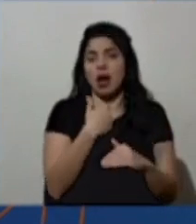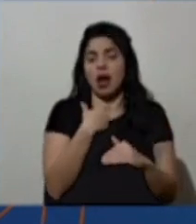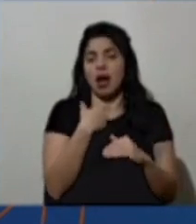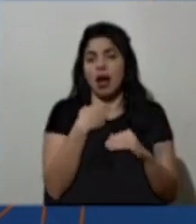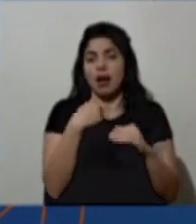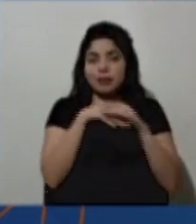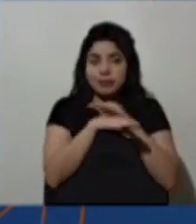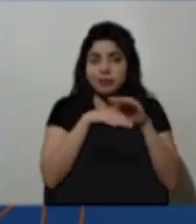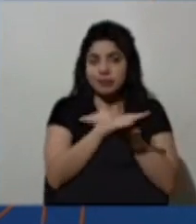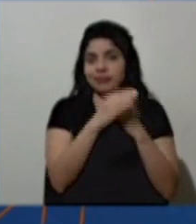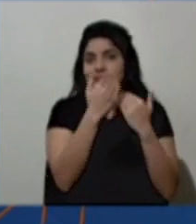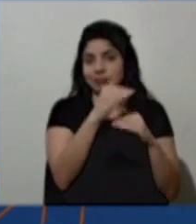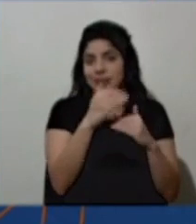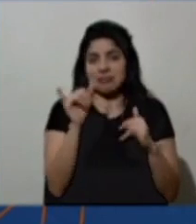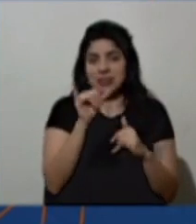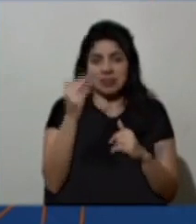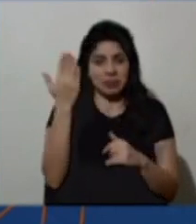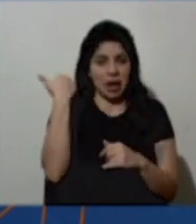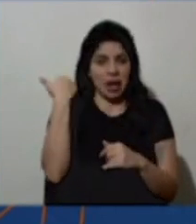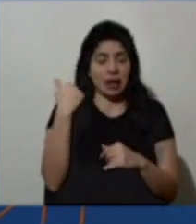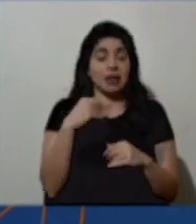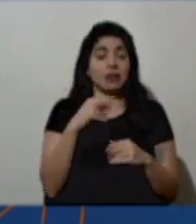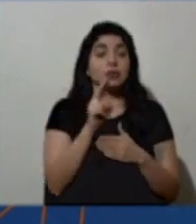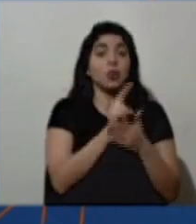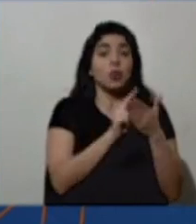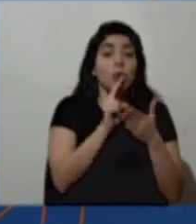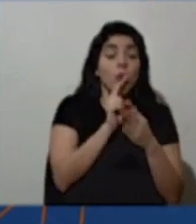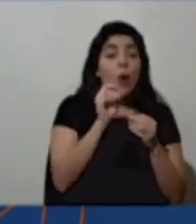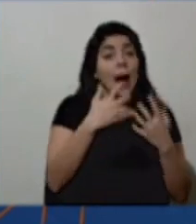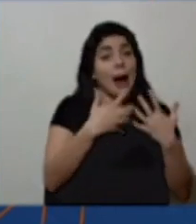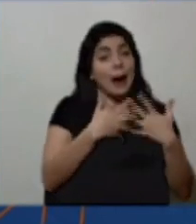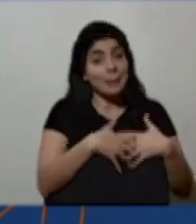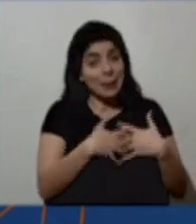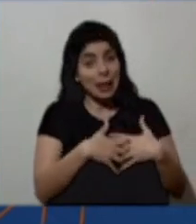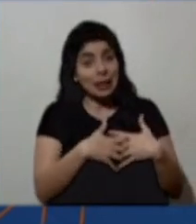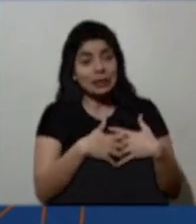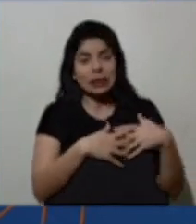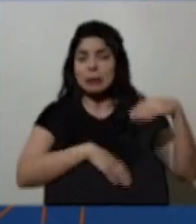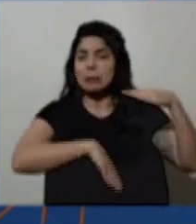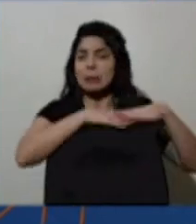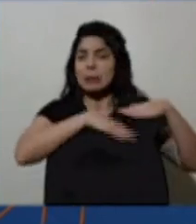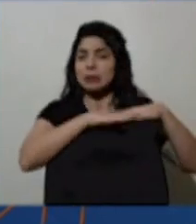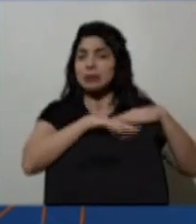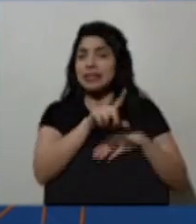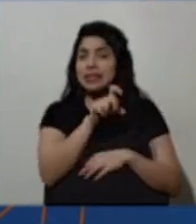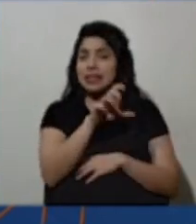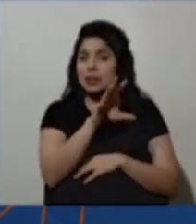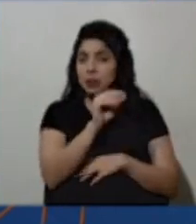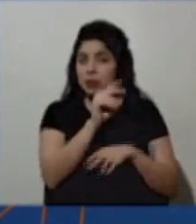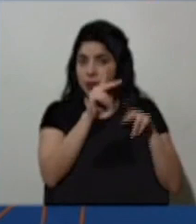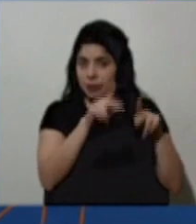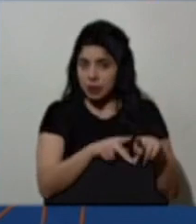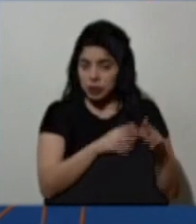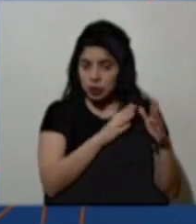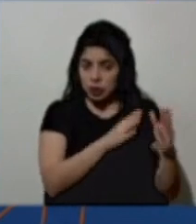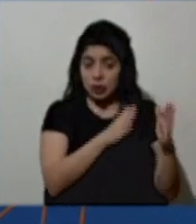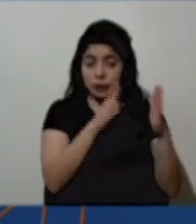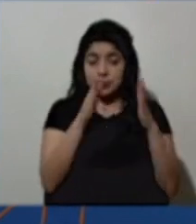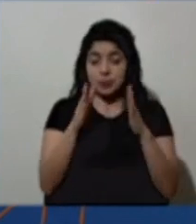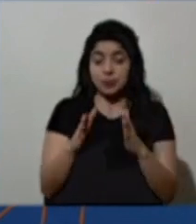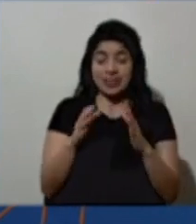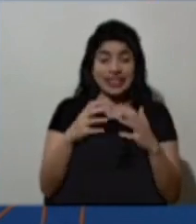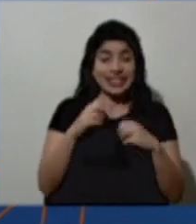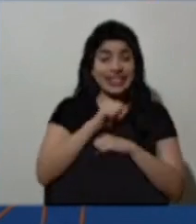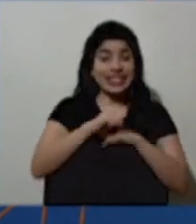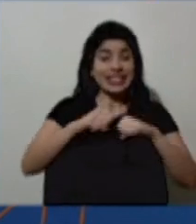hemos venido trabajando. En actividades académicas y empresariales, un aforo máximo de 150 personas. En